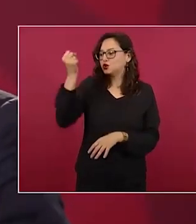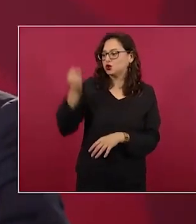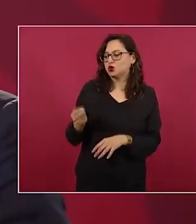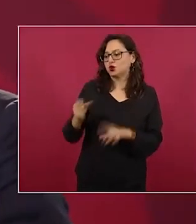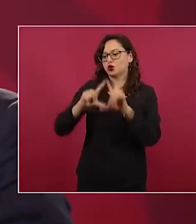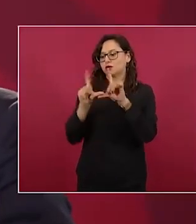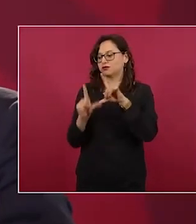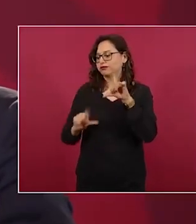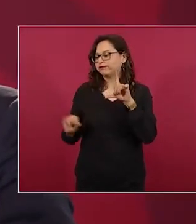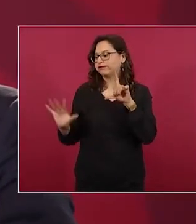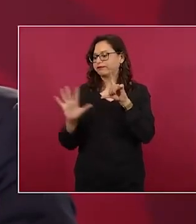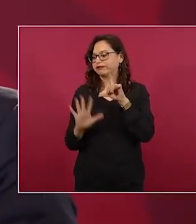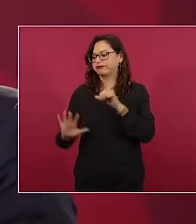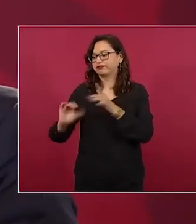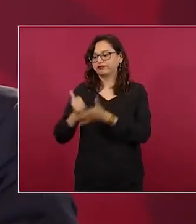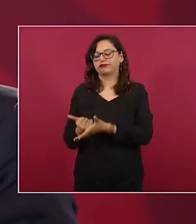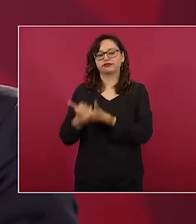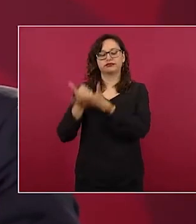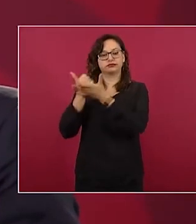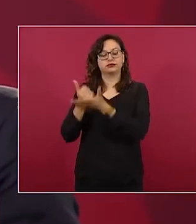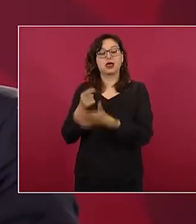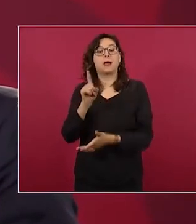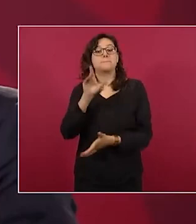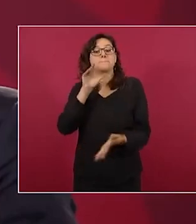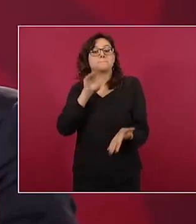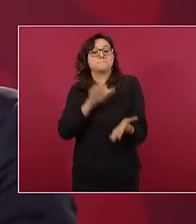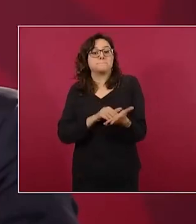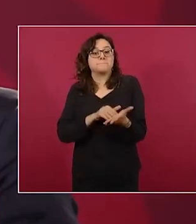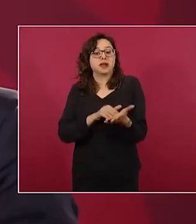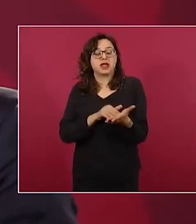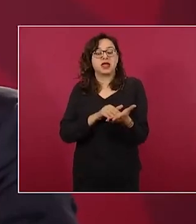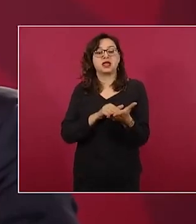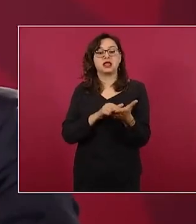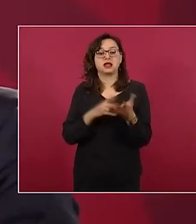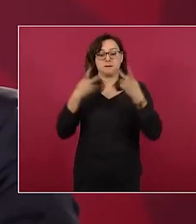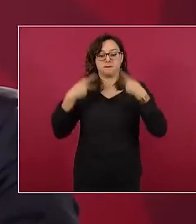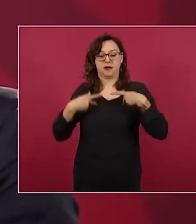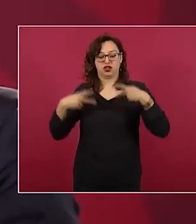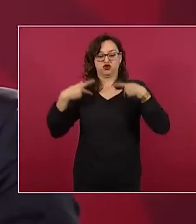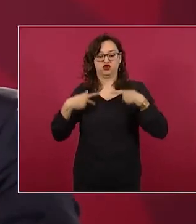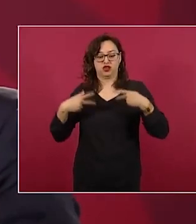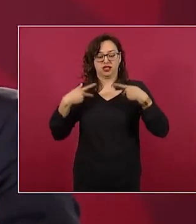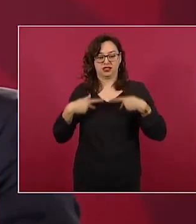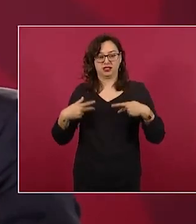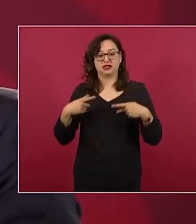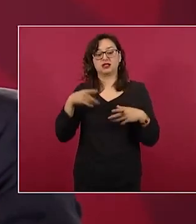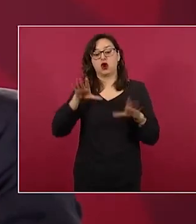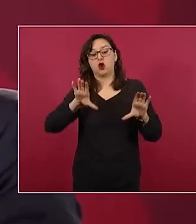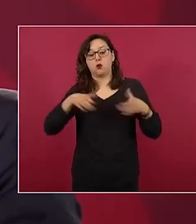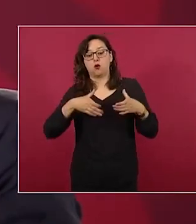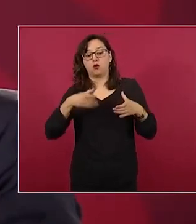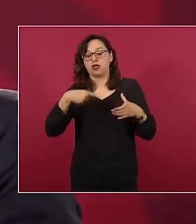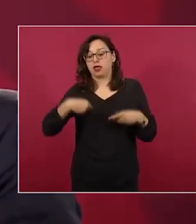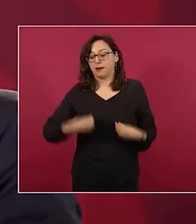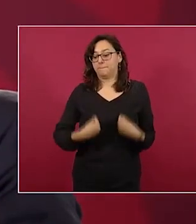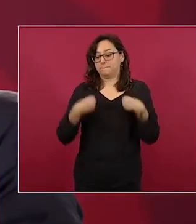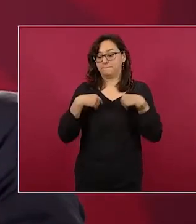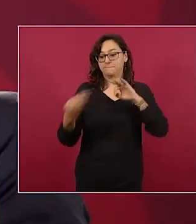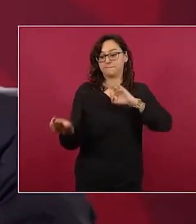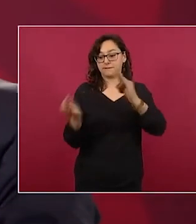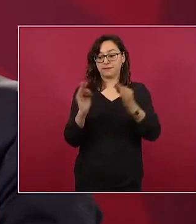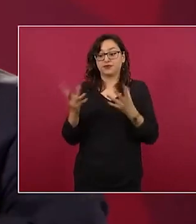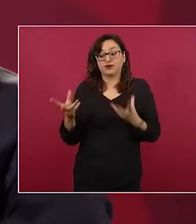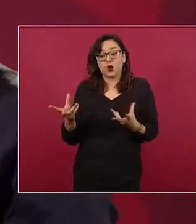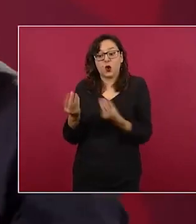península y más de mil trabajadores de las comunidades que están muy contentos